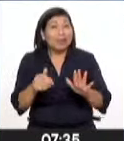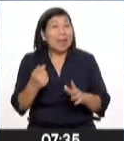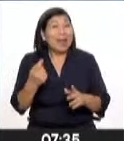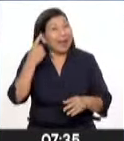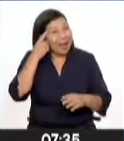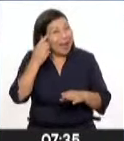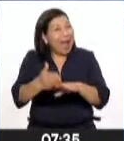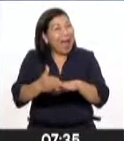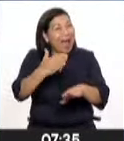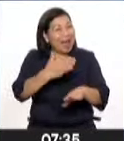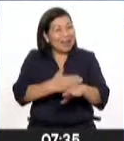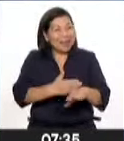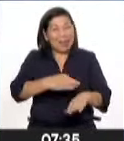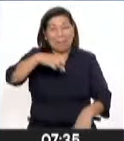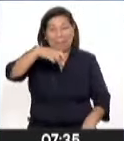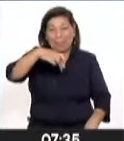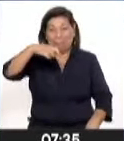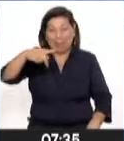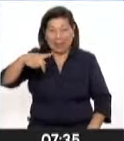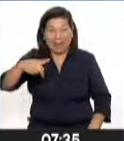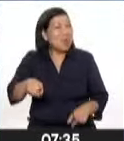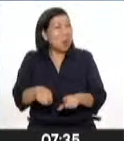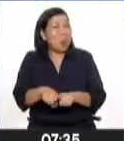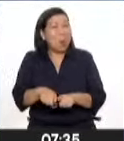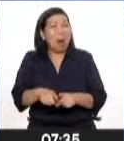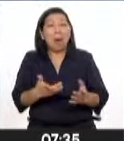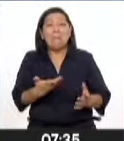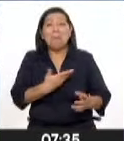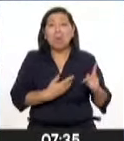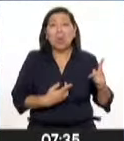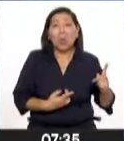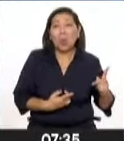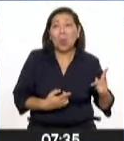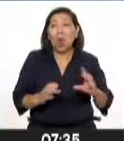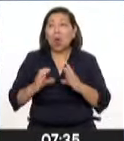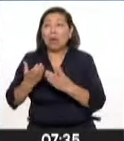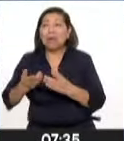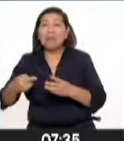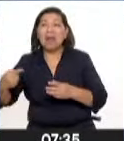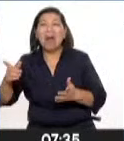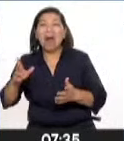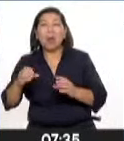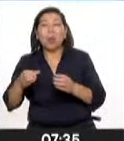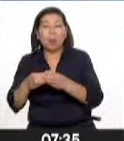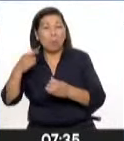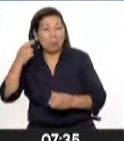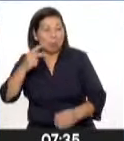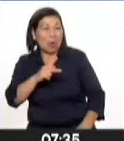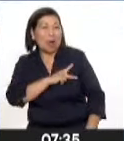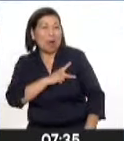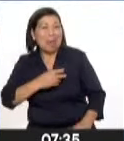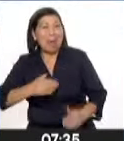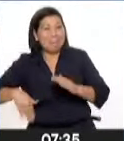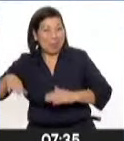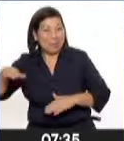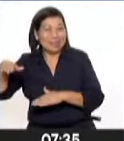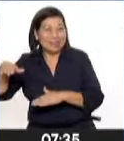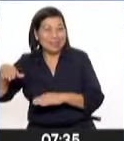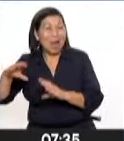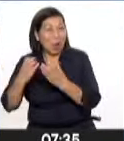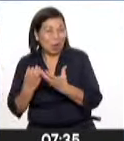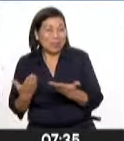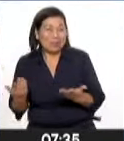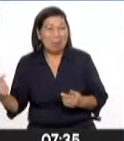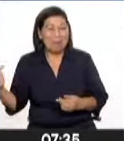Pedro Pablo Kuczynski, que no tuvo mayoría, más bien una mayoría importante de fuerza popular, con 73 escaños en el Congreso,